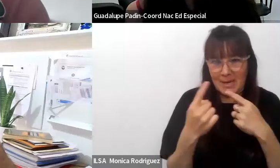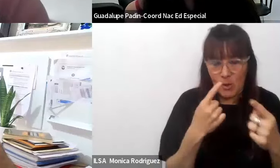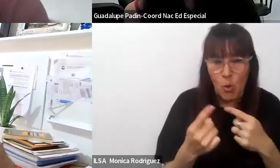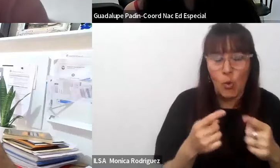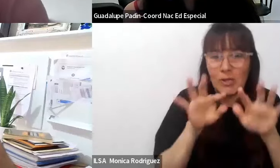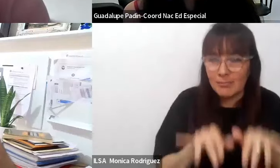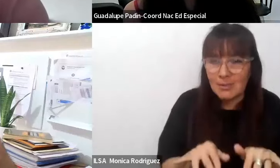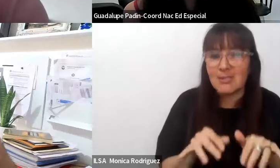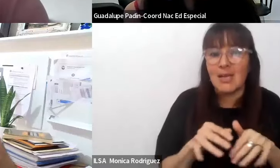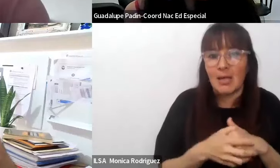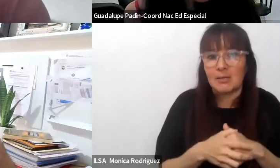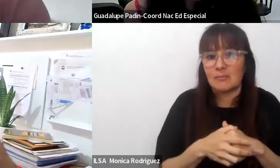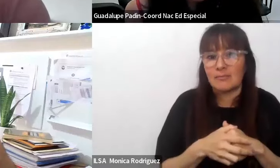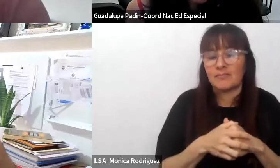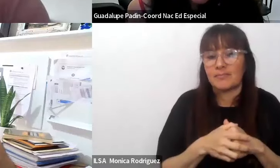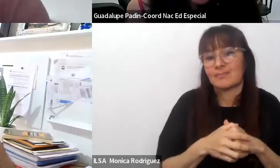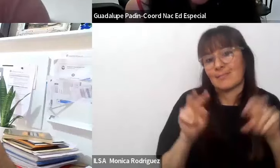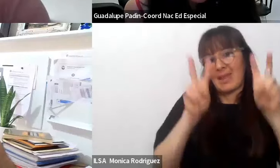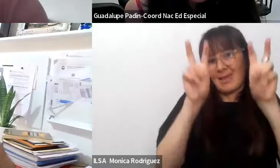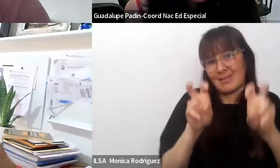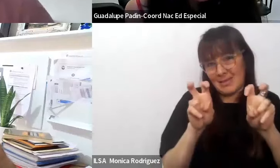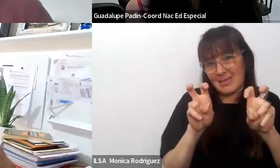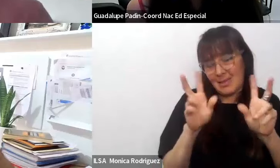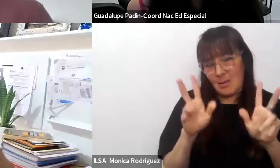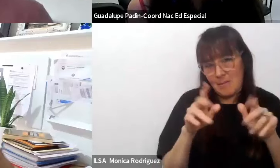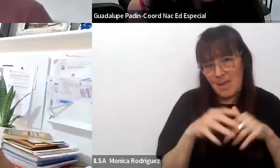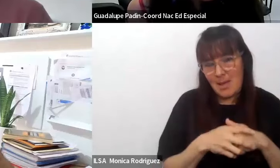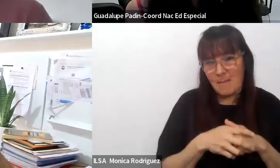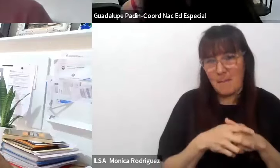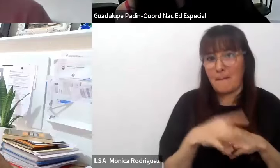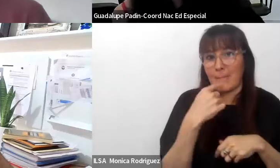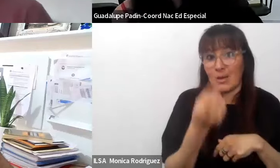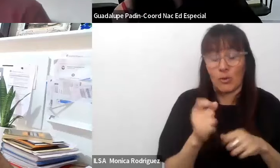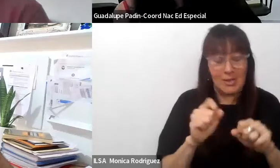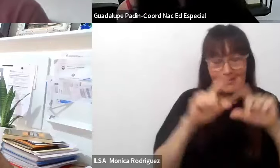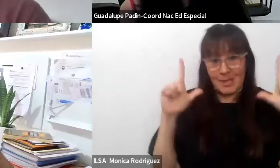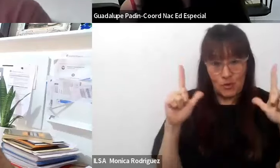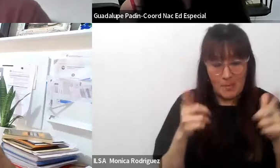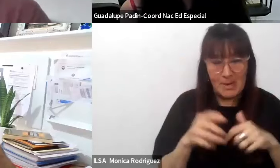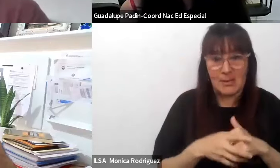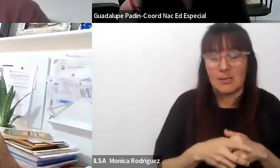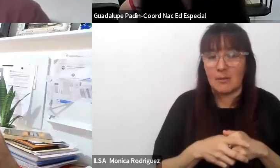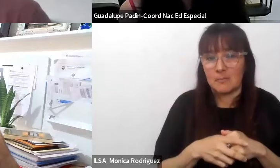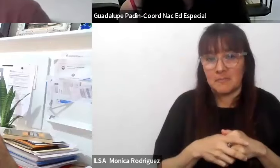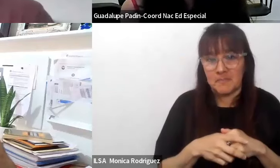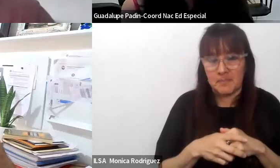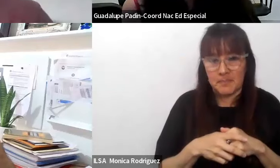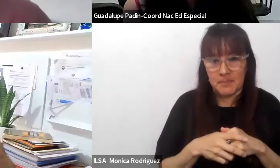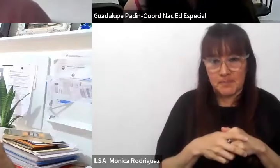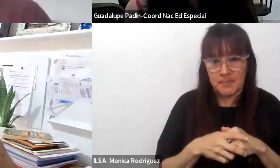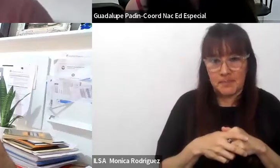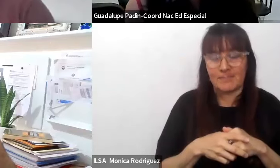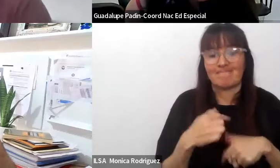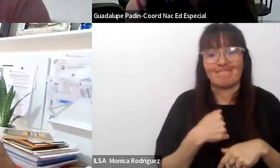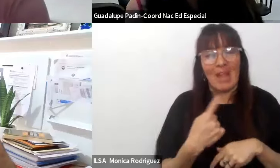para una cuestión que no hemos abordado así que es una pregunta sorpresa pero que me queda la duda